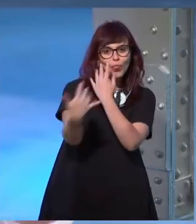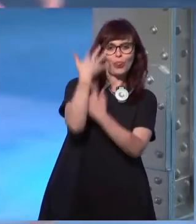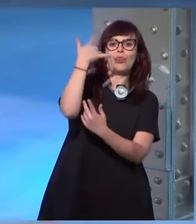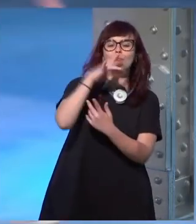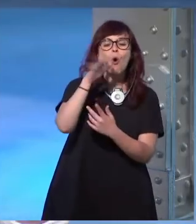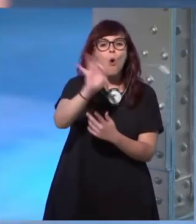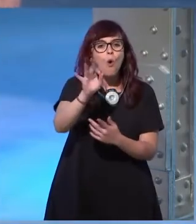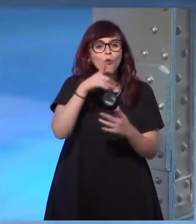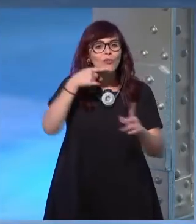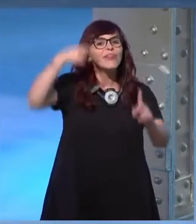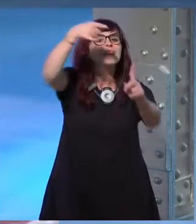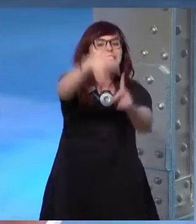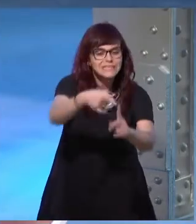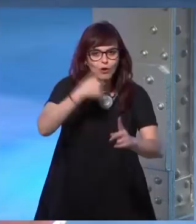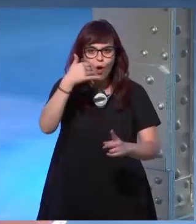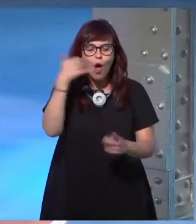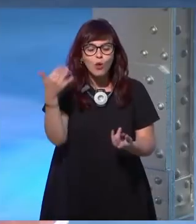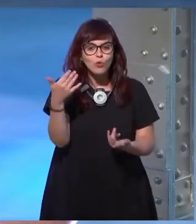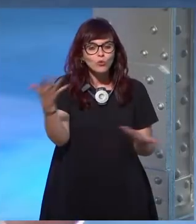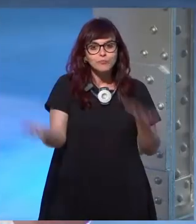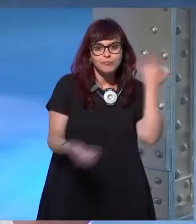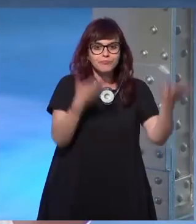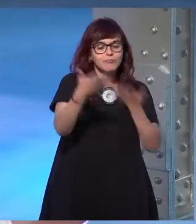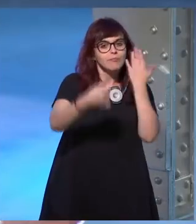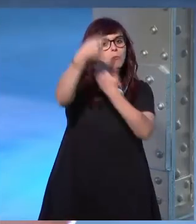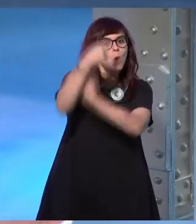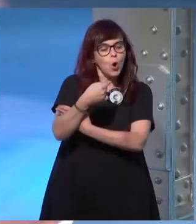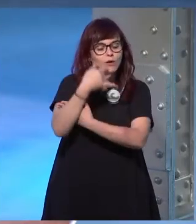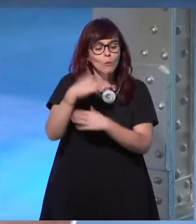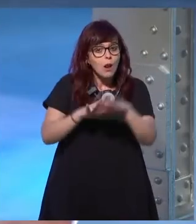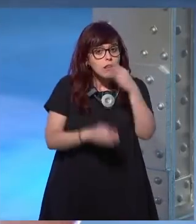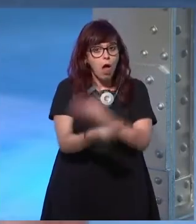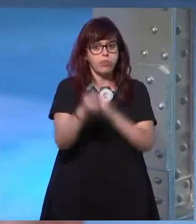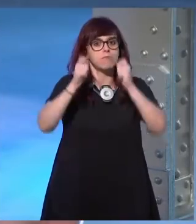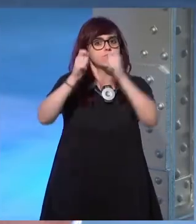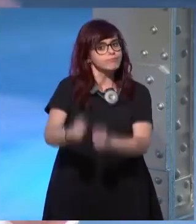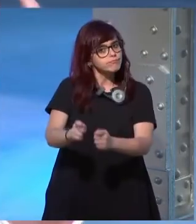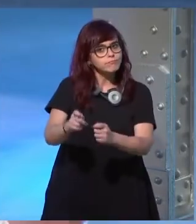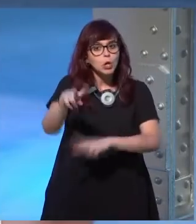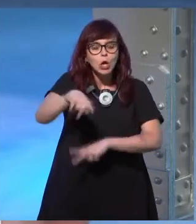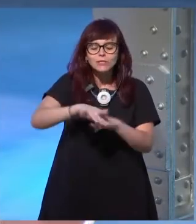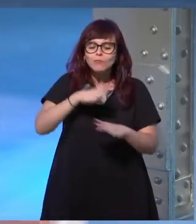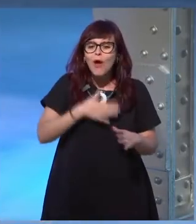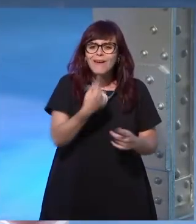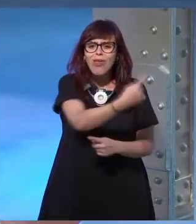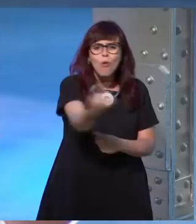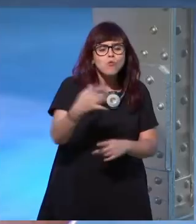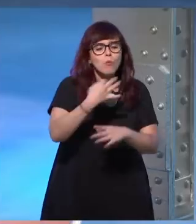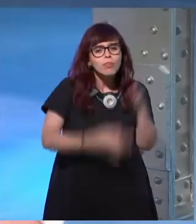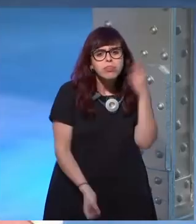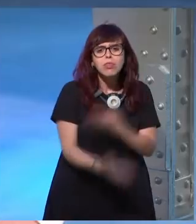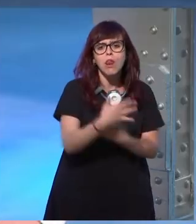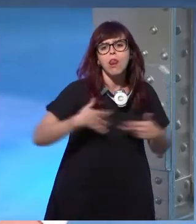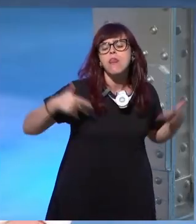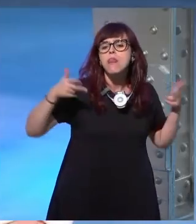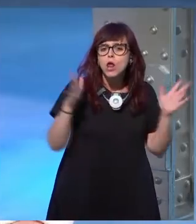ni un destino que se nos otorgue al nacer podemos ser quienes queramos pero tenemos que creer en